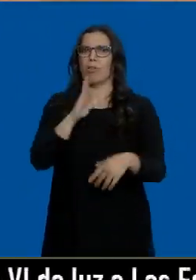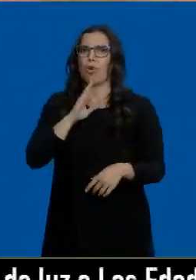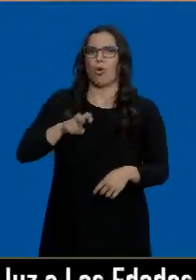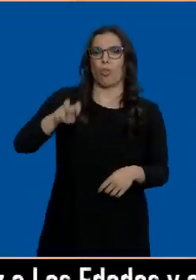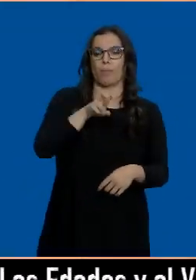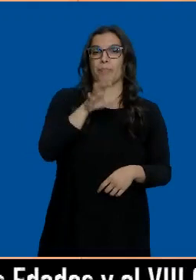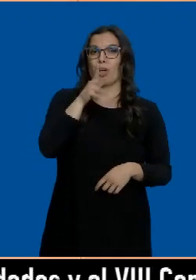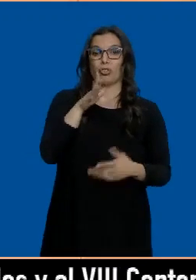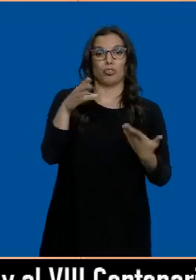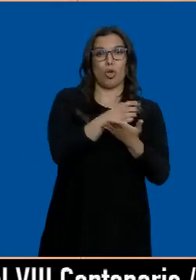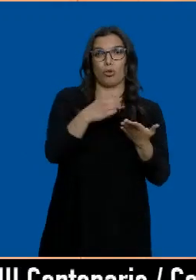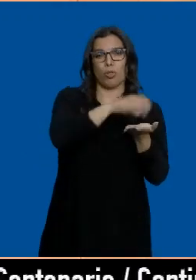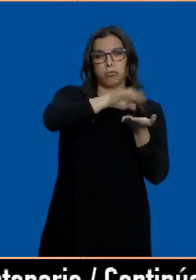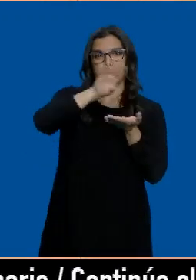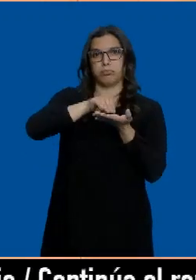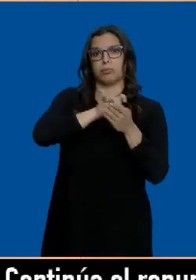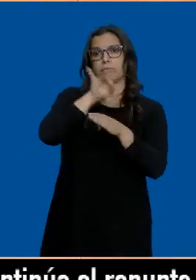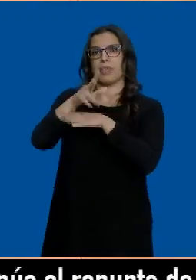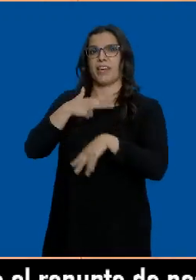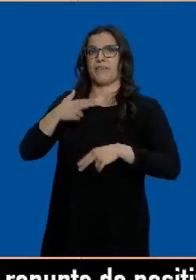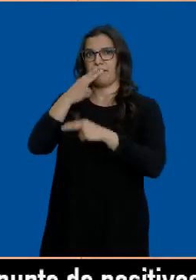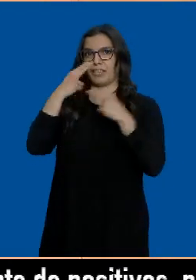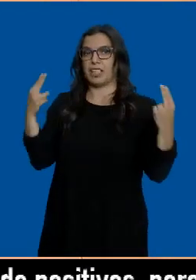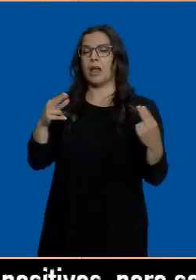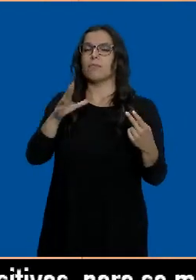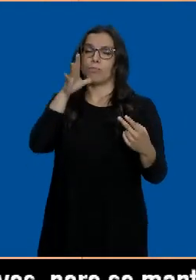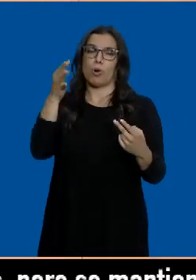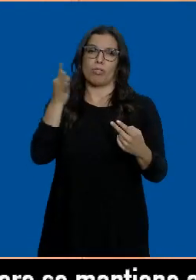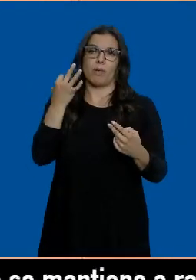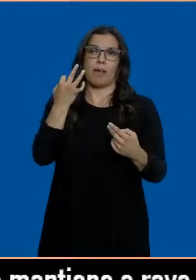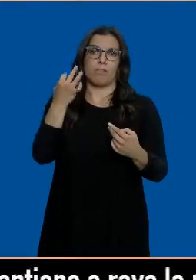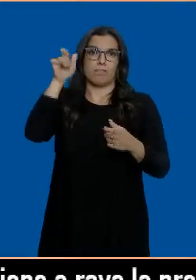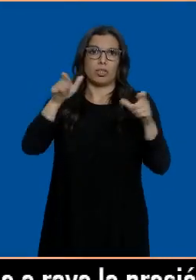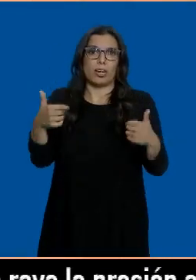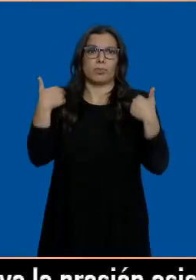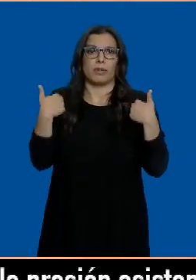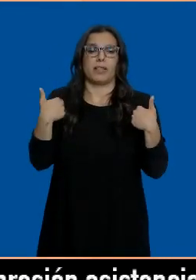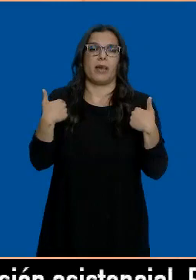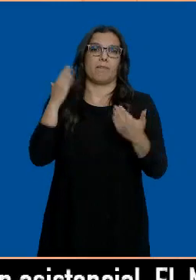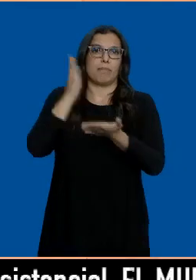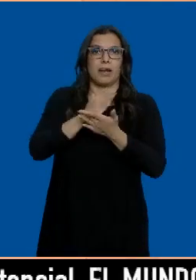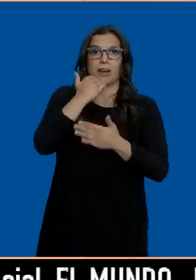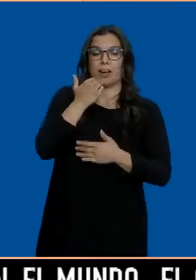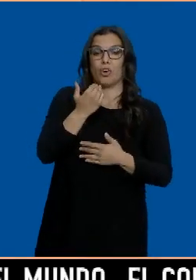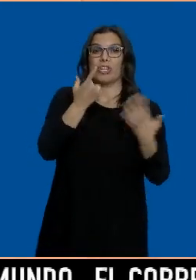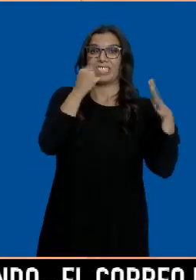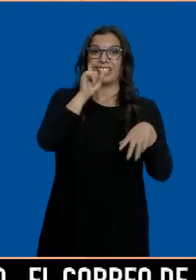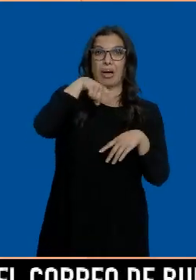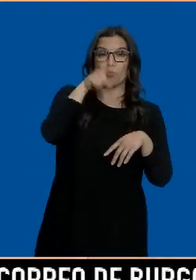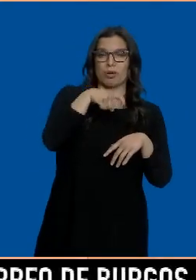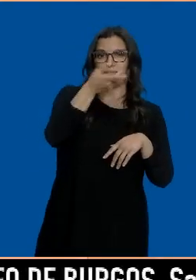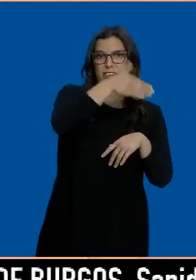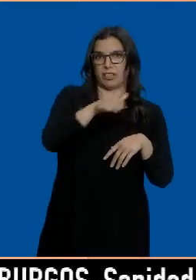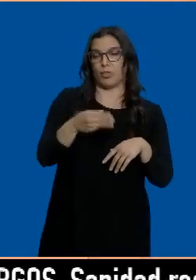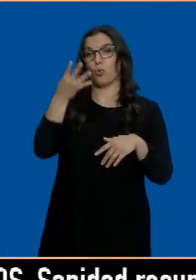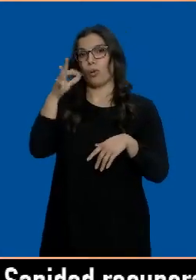información está siendo remitida a la Fiscalía por una posible responsabilidad penal. Han fallecido 60 buitres y otros 40 están en